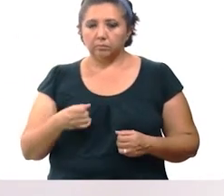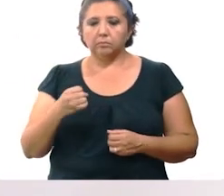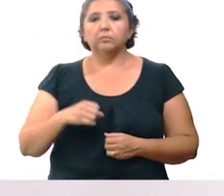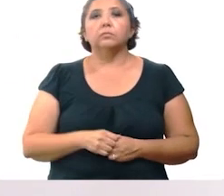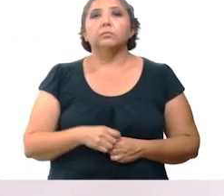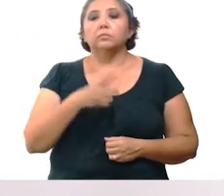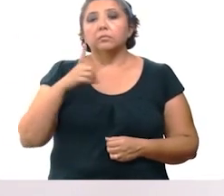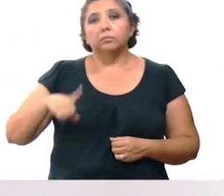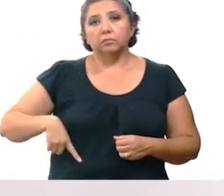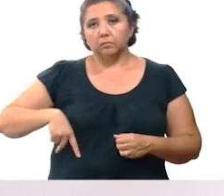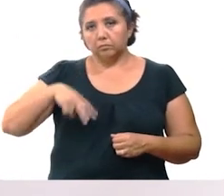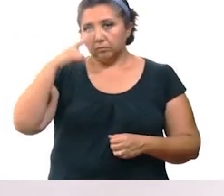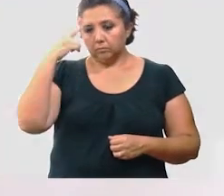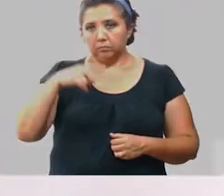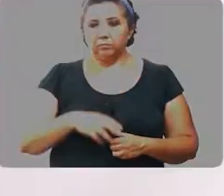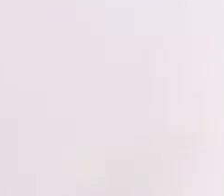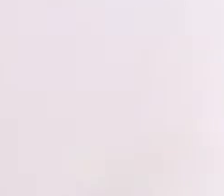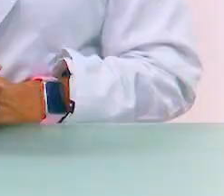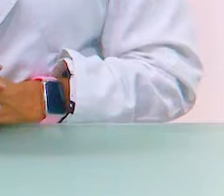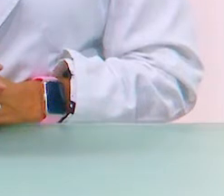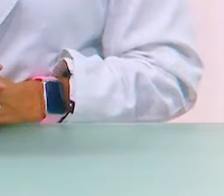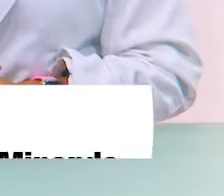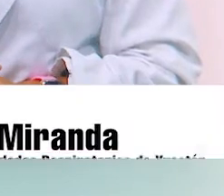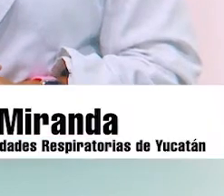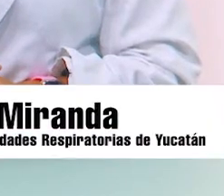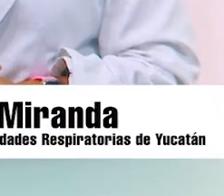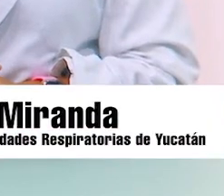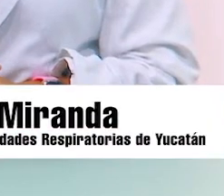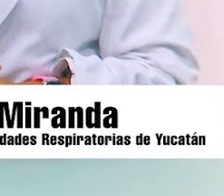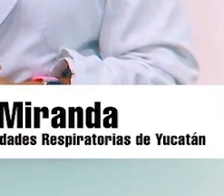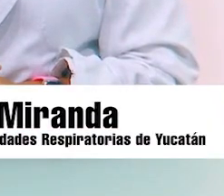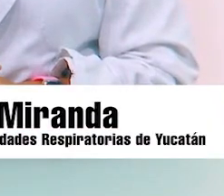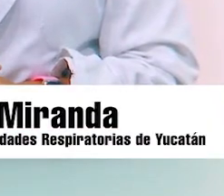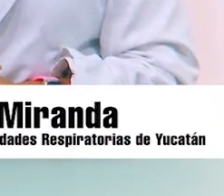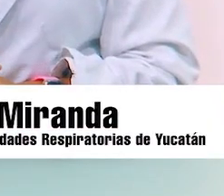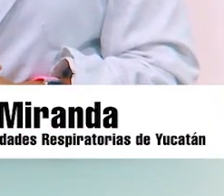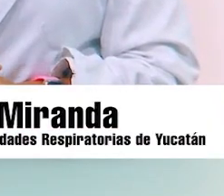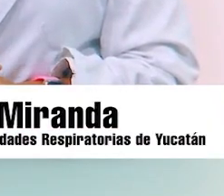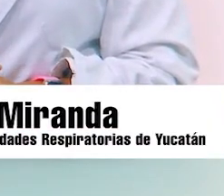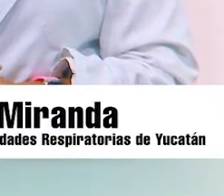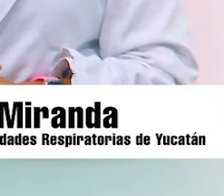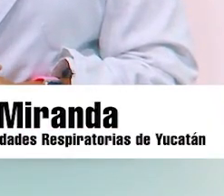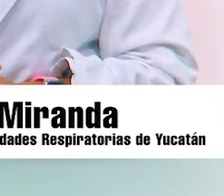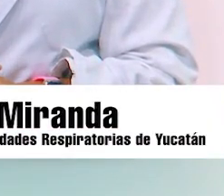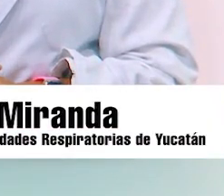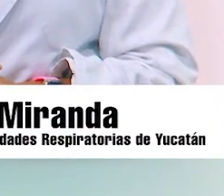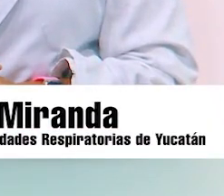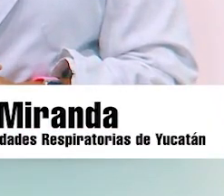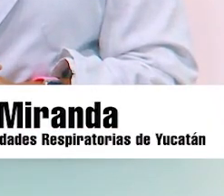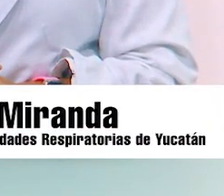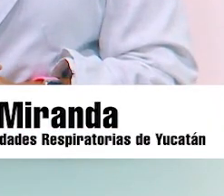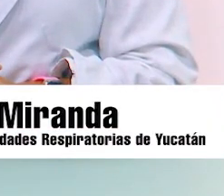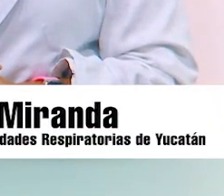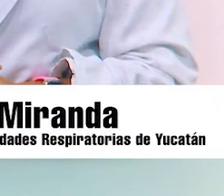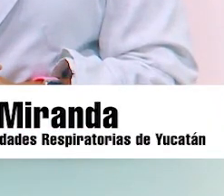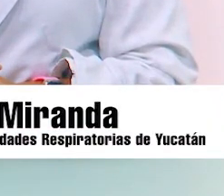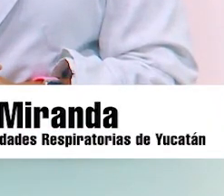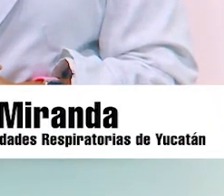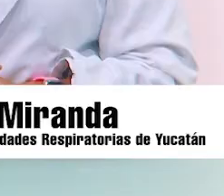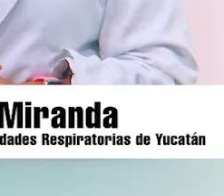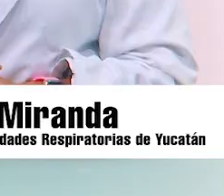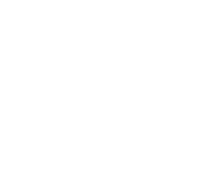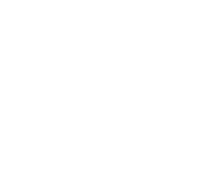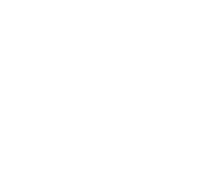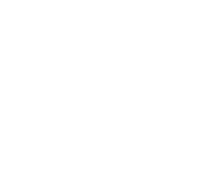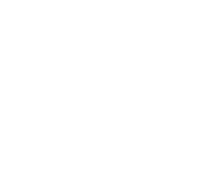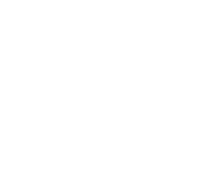semáforo quincenal del gobierno federal. Ese es el informe del día de hoy, doctora. Gracias, doctora. Estaremos informando todos los días por este mismo medio. Muchas gracias.